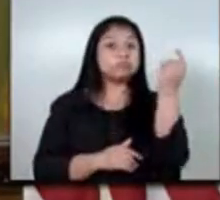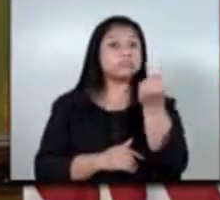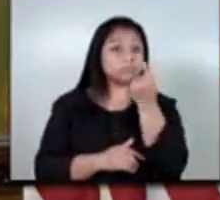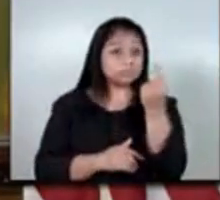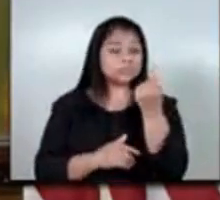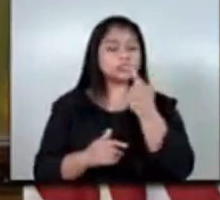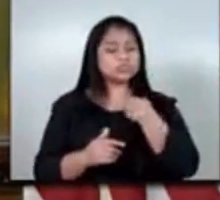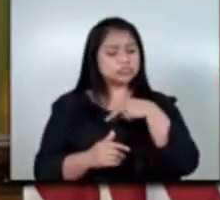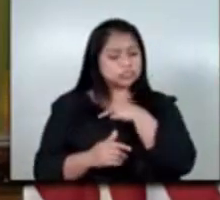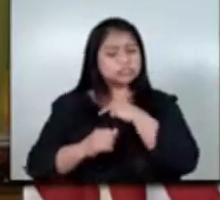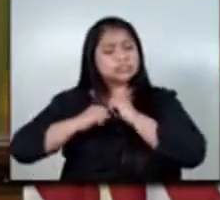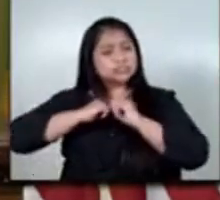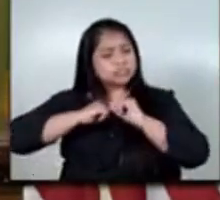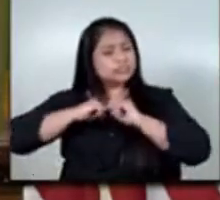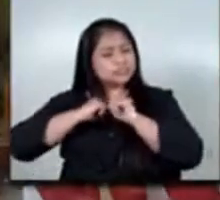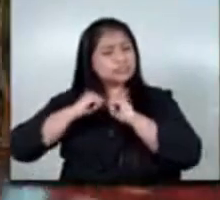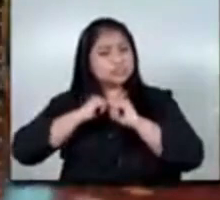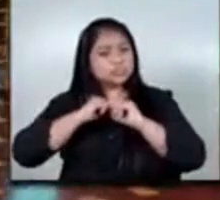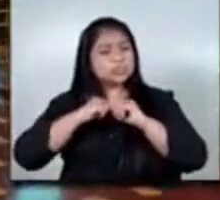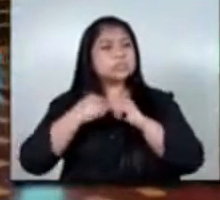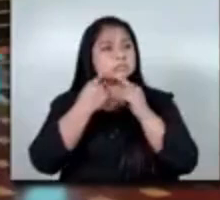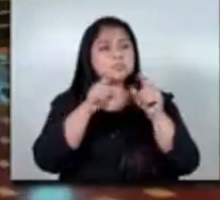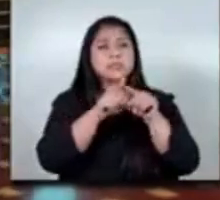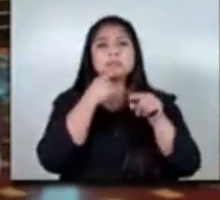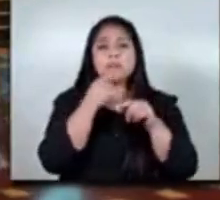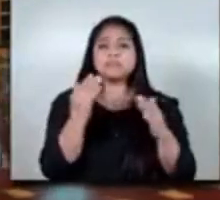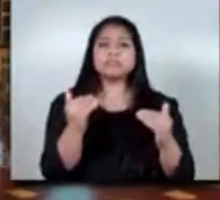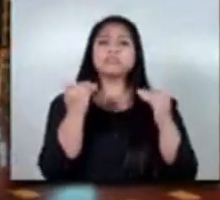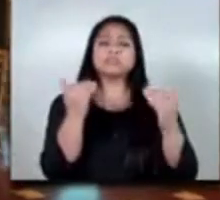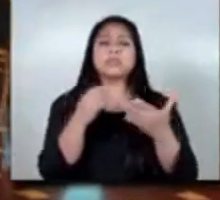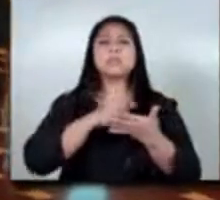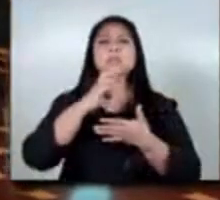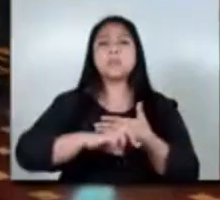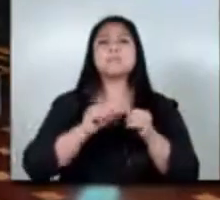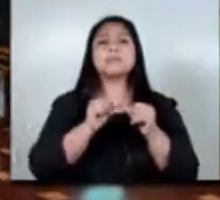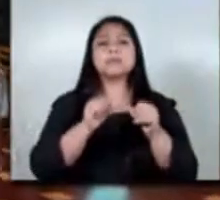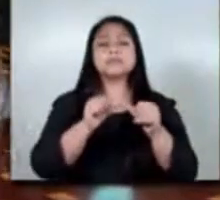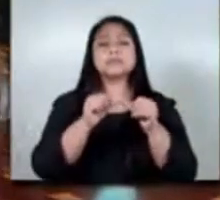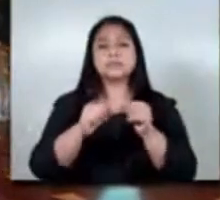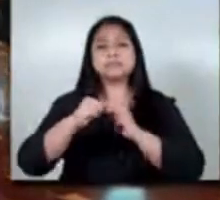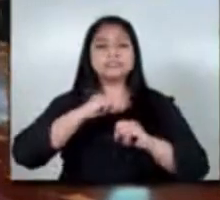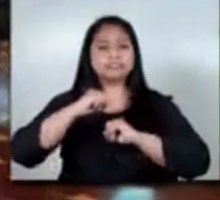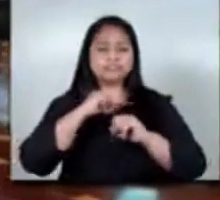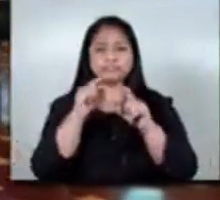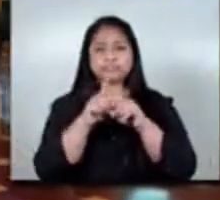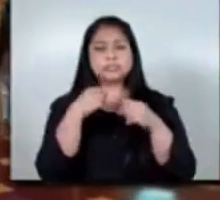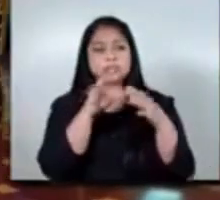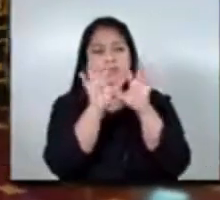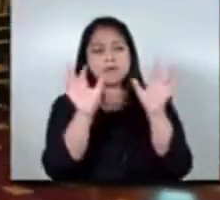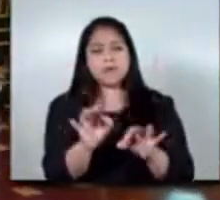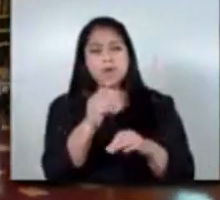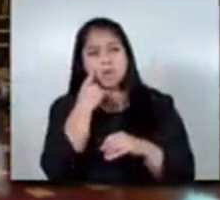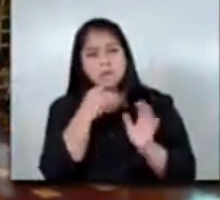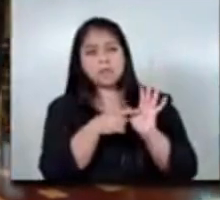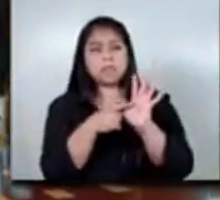lo posible para que este programa siga creciendo y lo siga creciendo y lo siga haciendo en la forma que ha venido que es de una forma